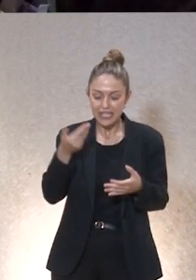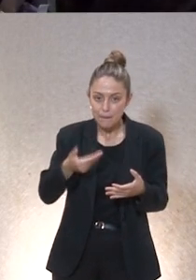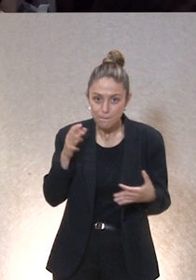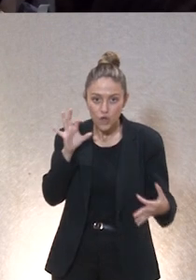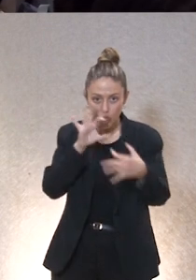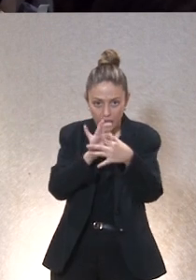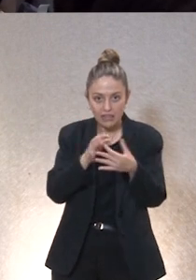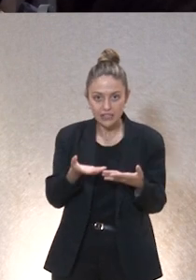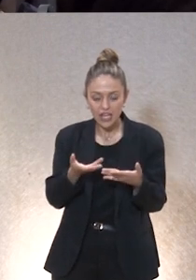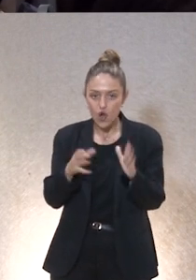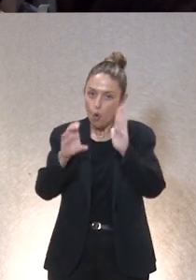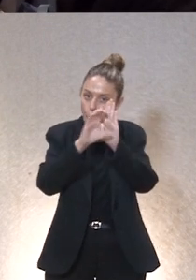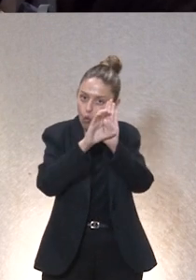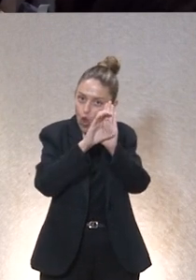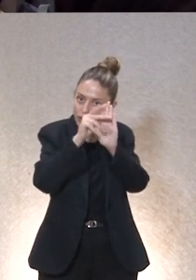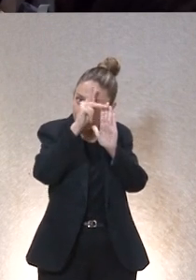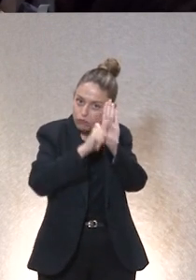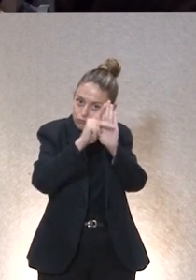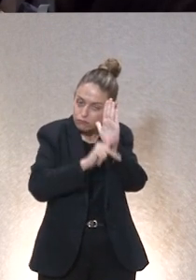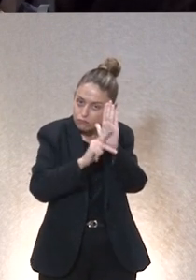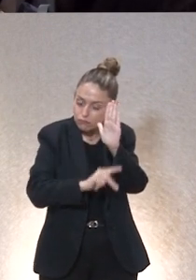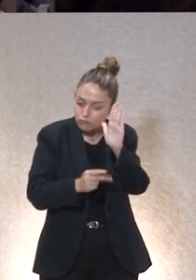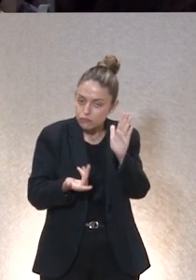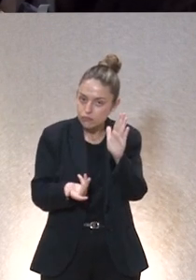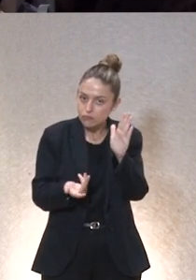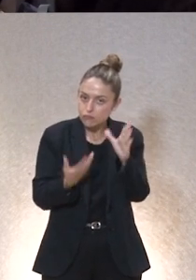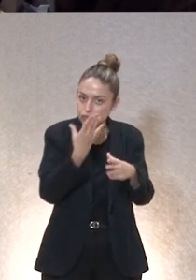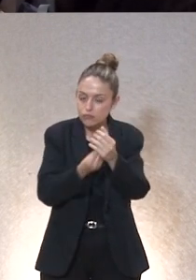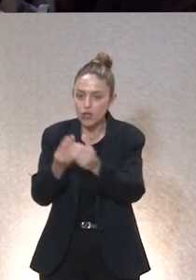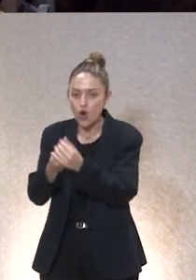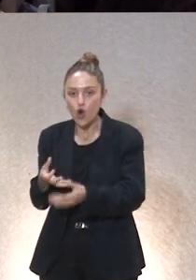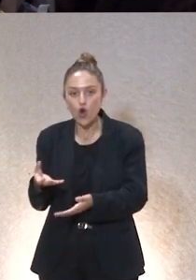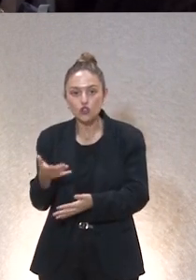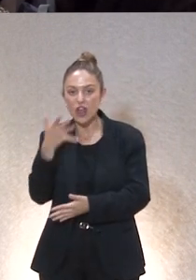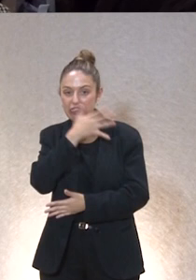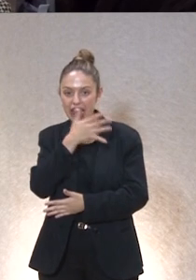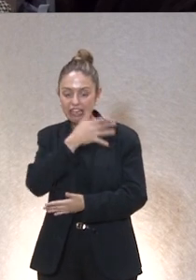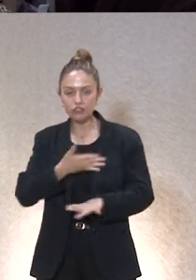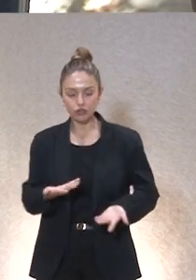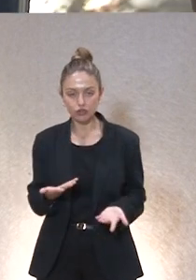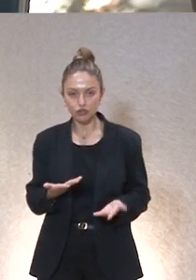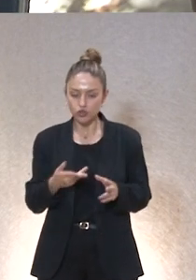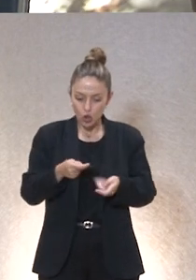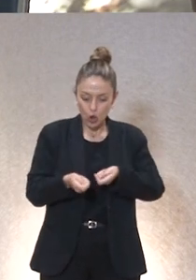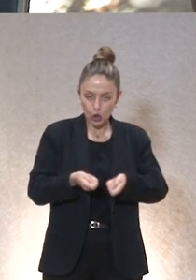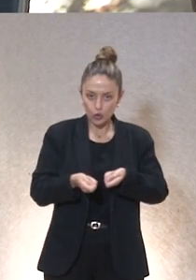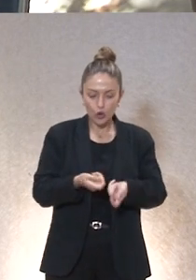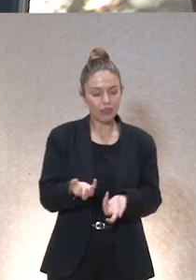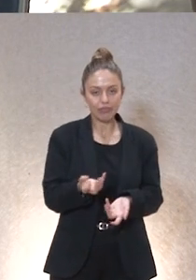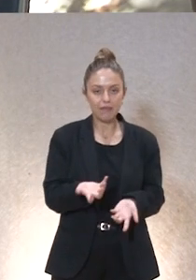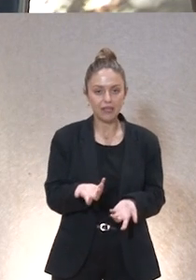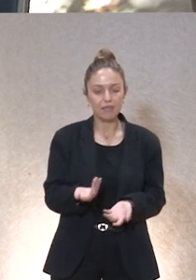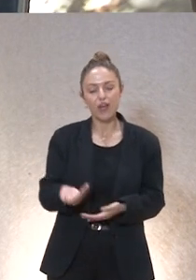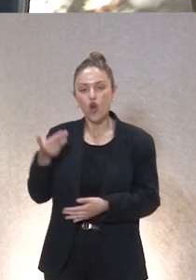importante que haya un código que regule las malas prácticas o lo que podríamos llamar los delitos en el uso de la inteligencia artificial pero hay otra cosa